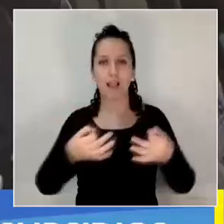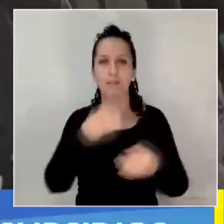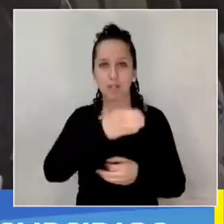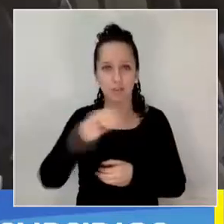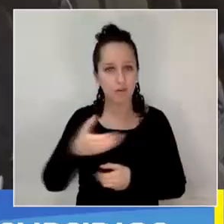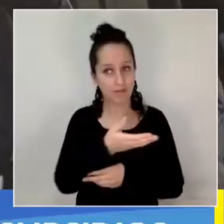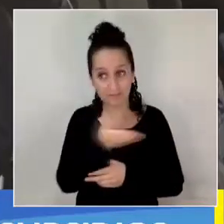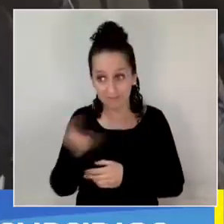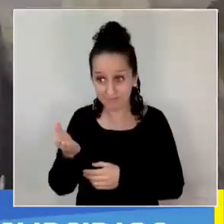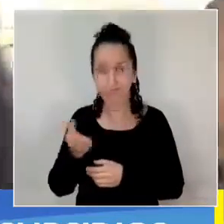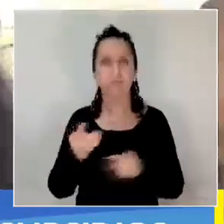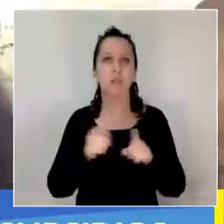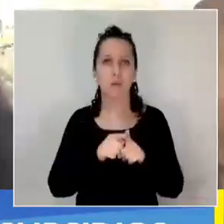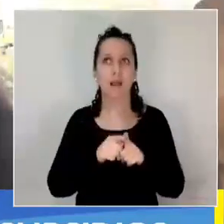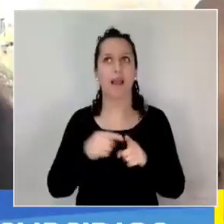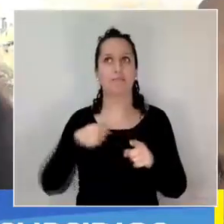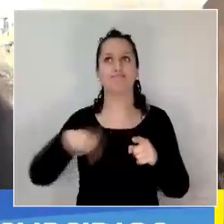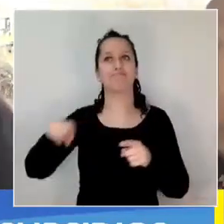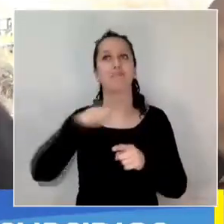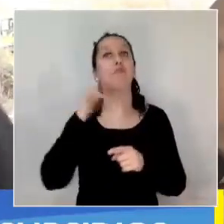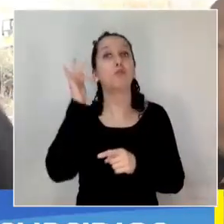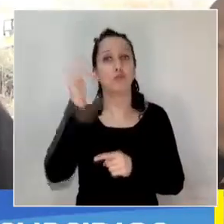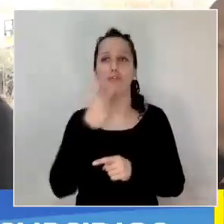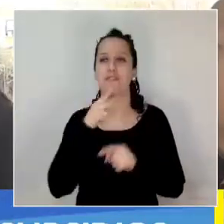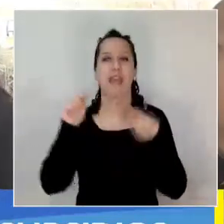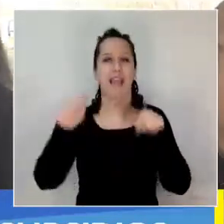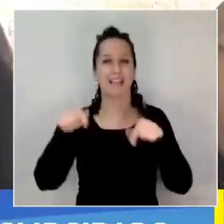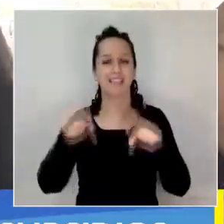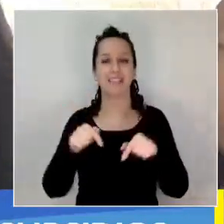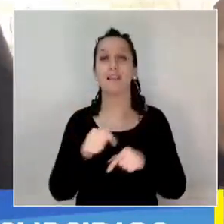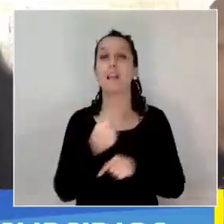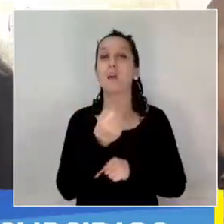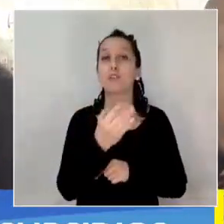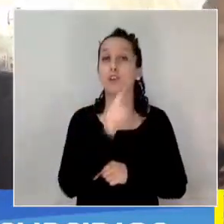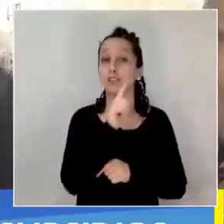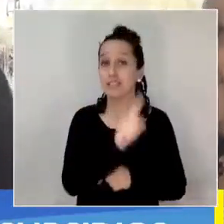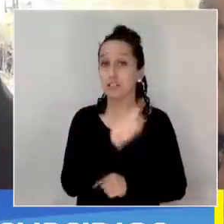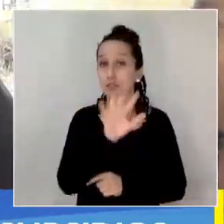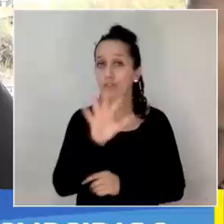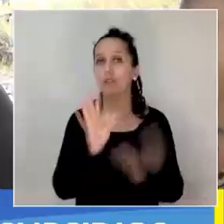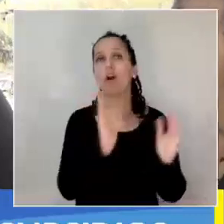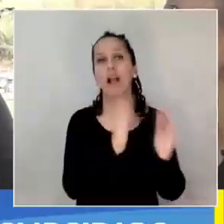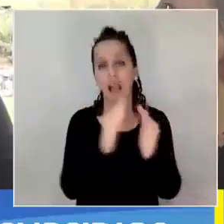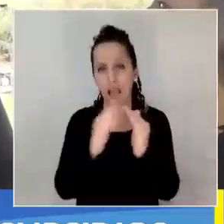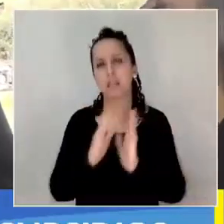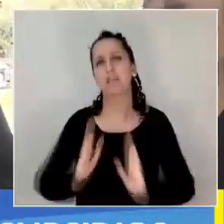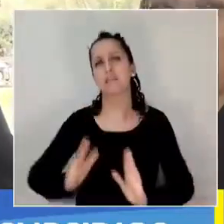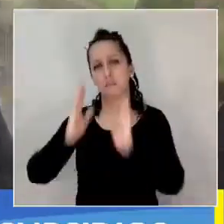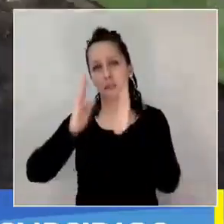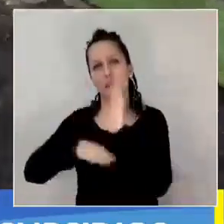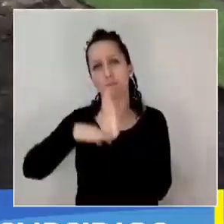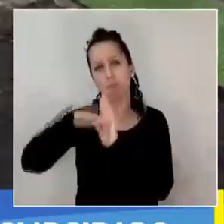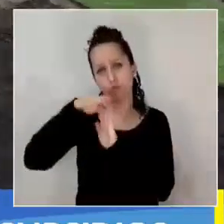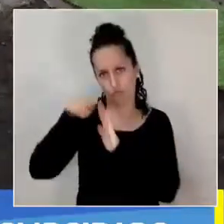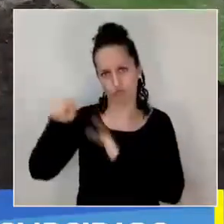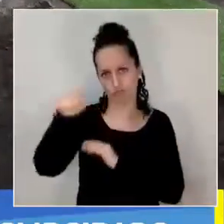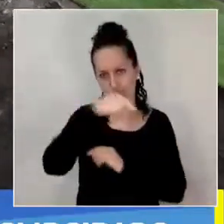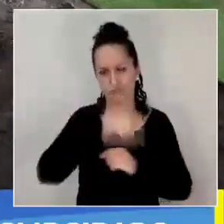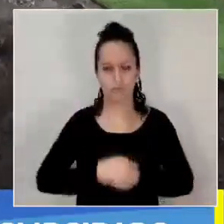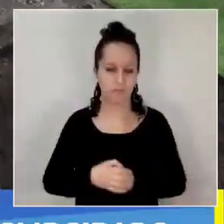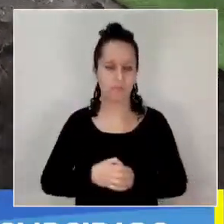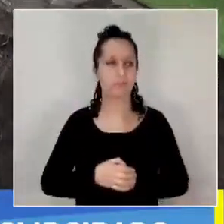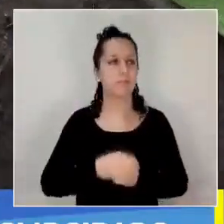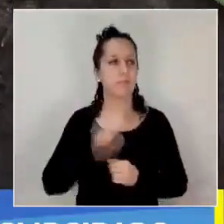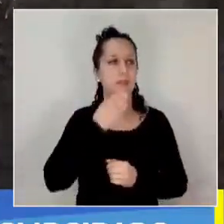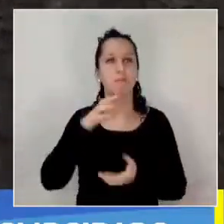habitacionales para los vecinos que conformarán las 155 casas y departamentos, además del depósito de